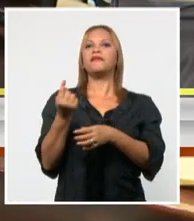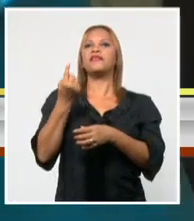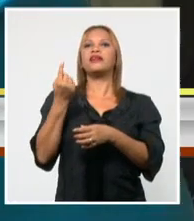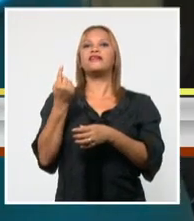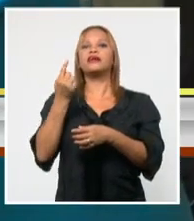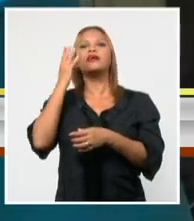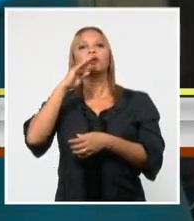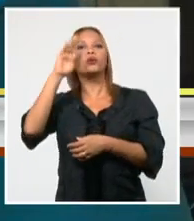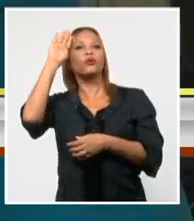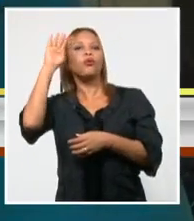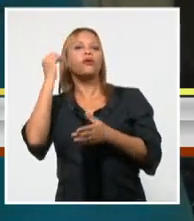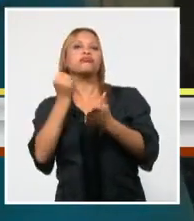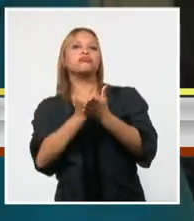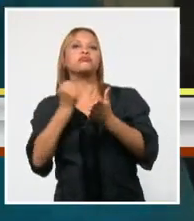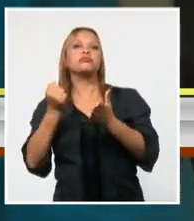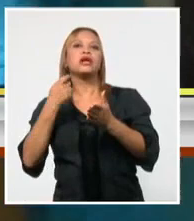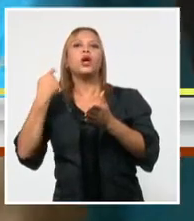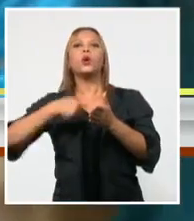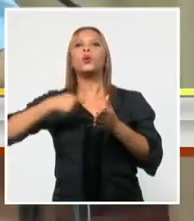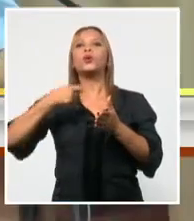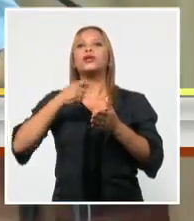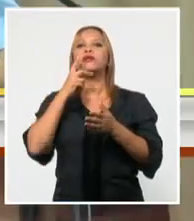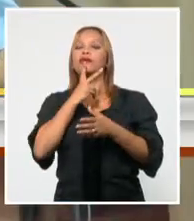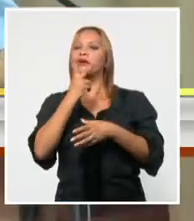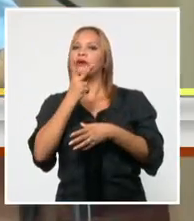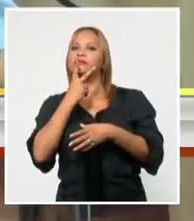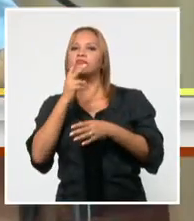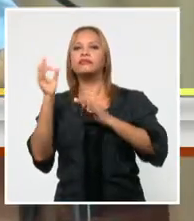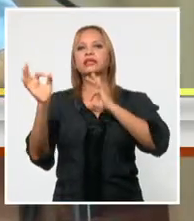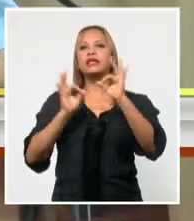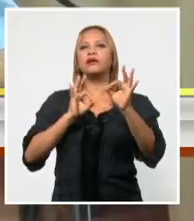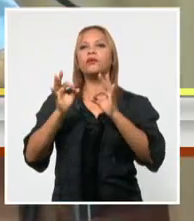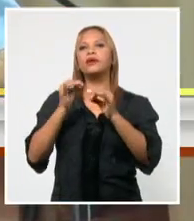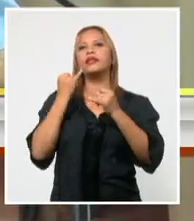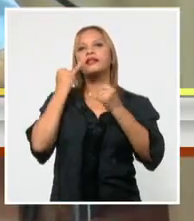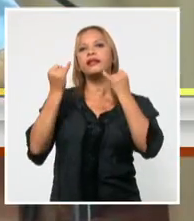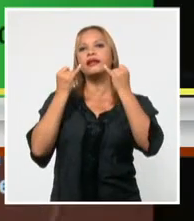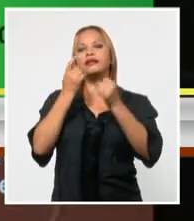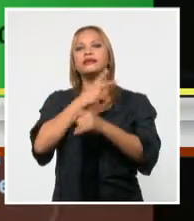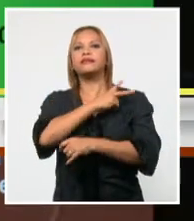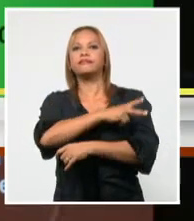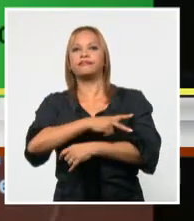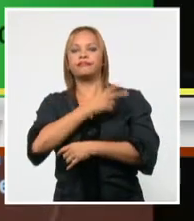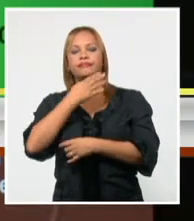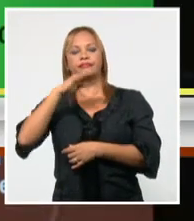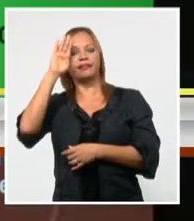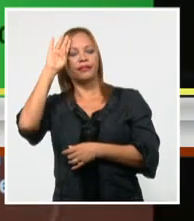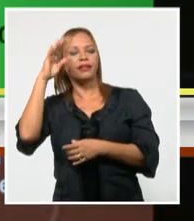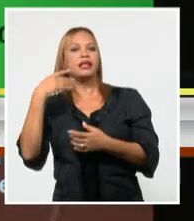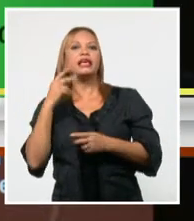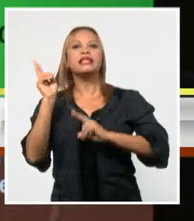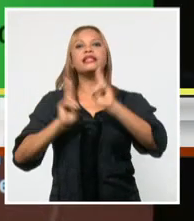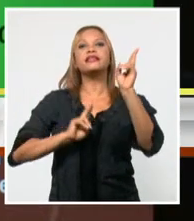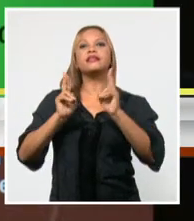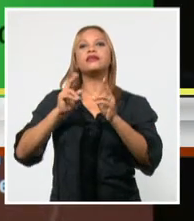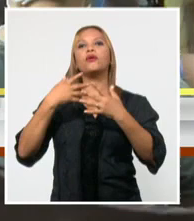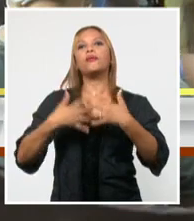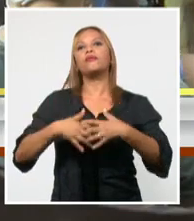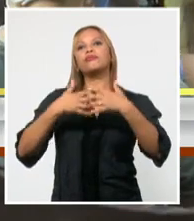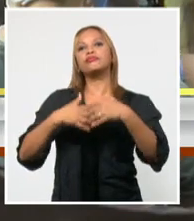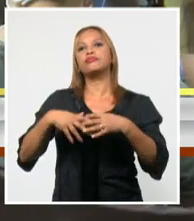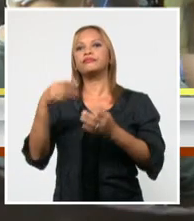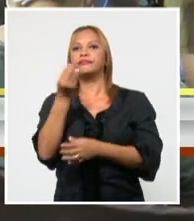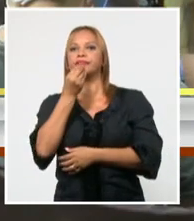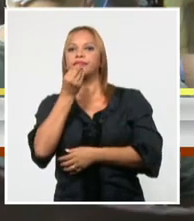establece un marco jurídico que vela por los intereses de la nación en este campo, decisivo en la producción de alimentos